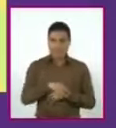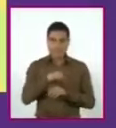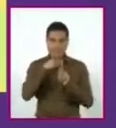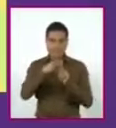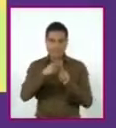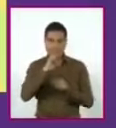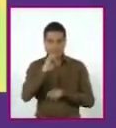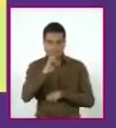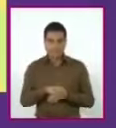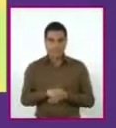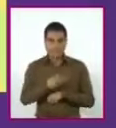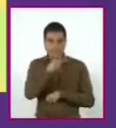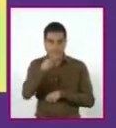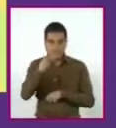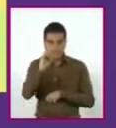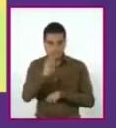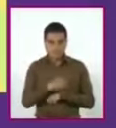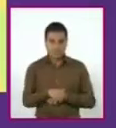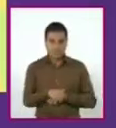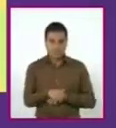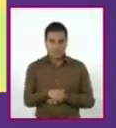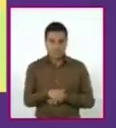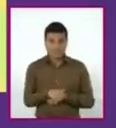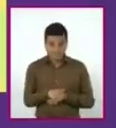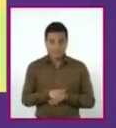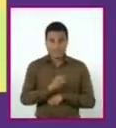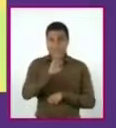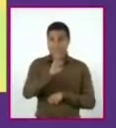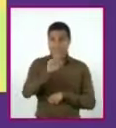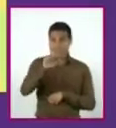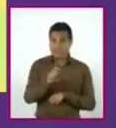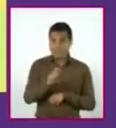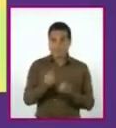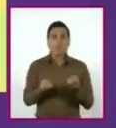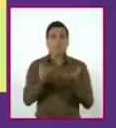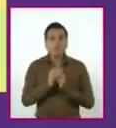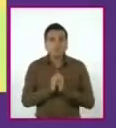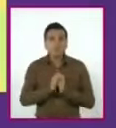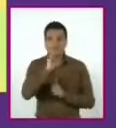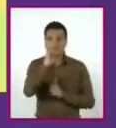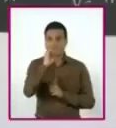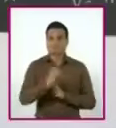c igual a 0, donde bx es igual a 0.